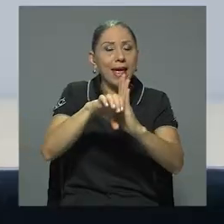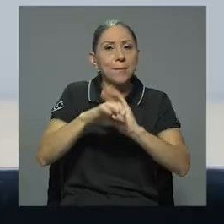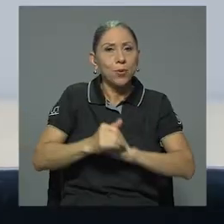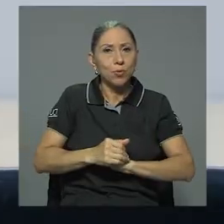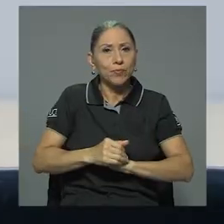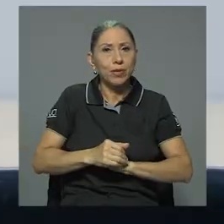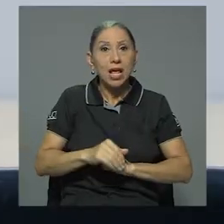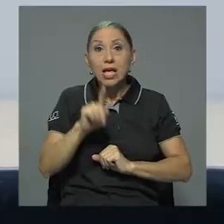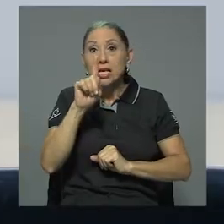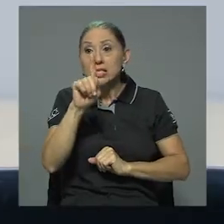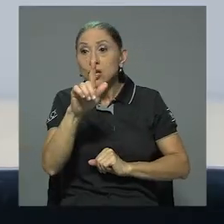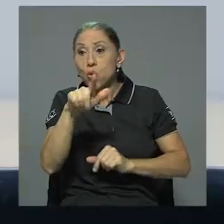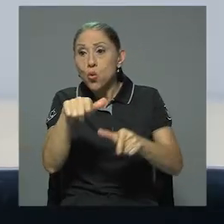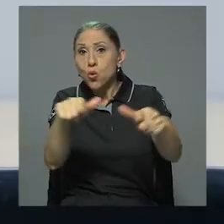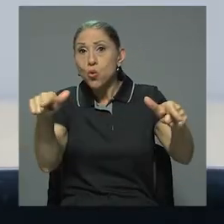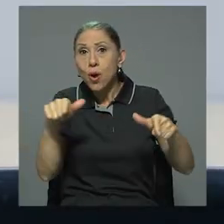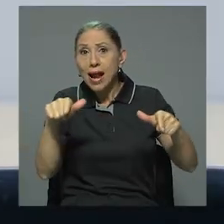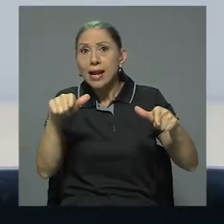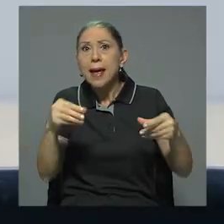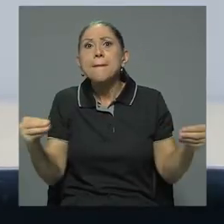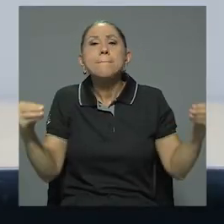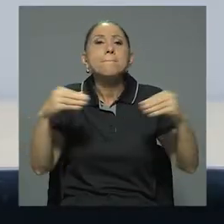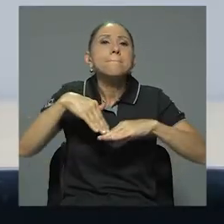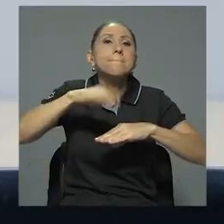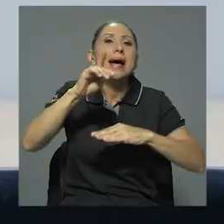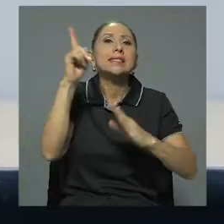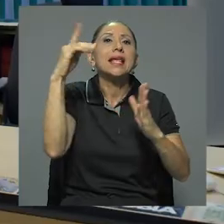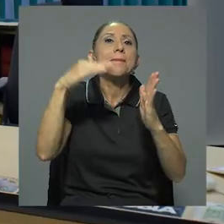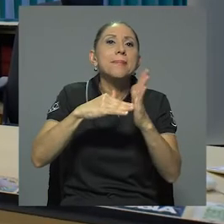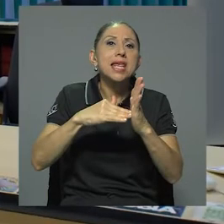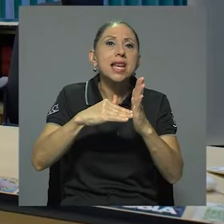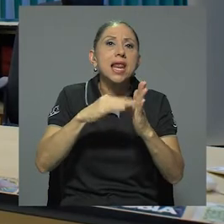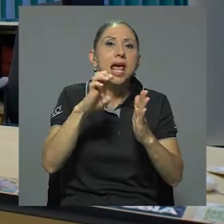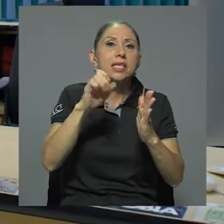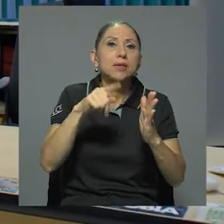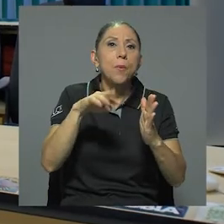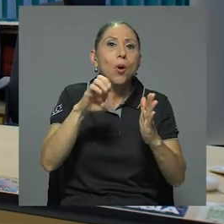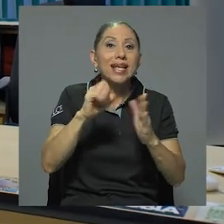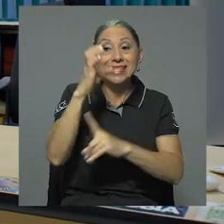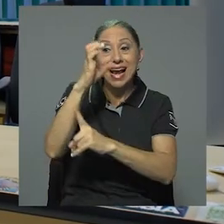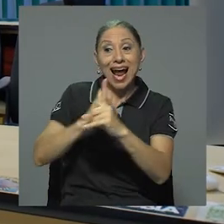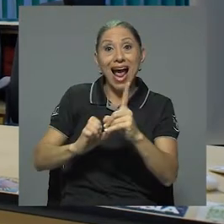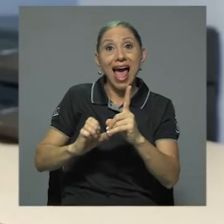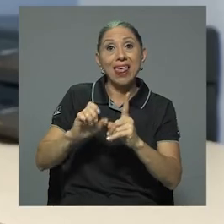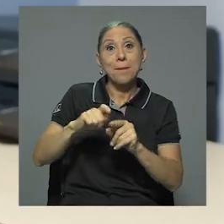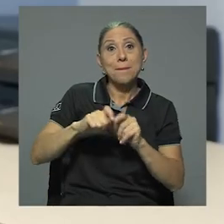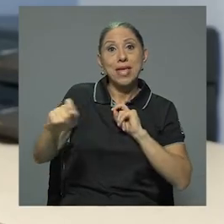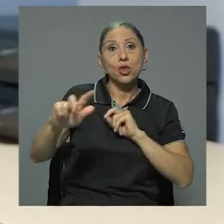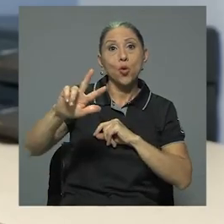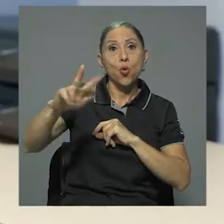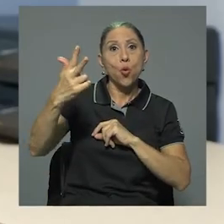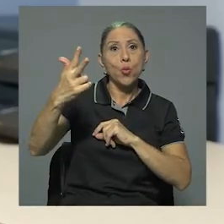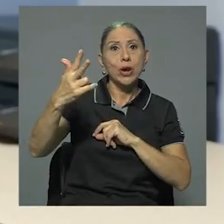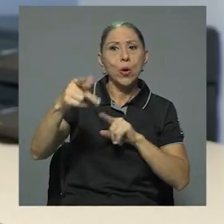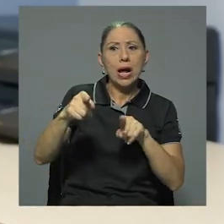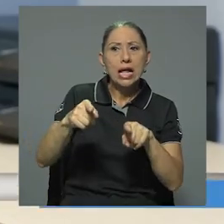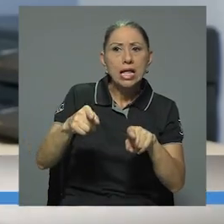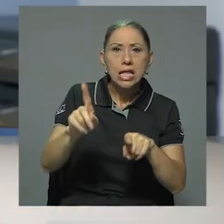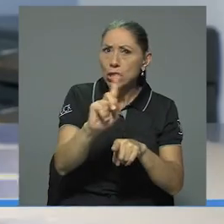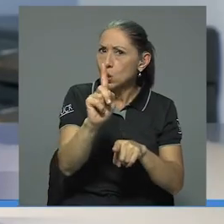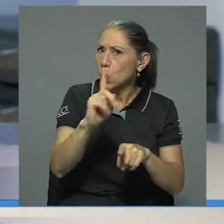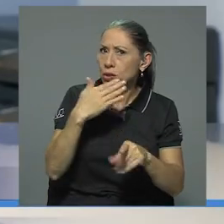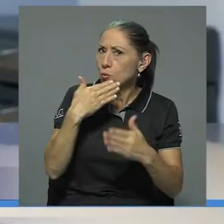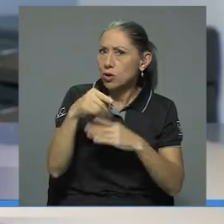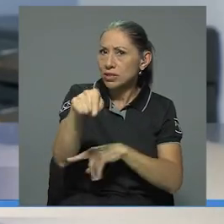ejemplo, si un lugar presenta más de mil esporas por metro cúbico, no es recomendable estar allí. Podríamos tener daños de